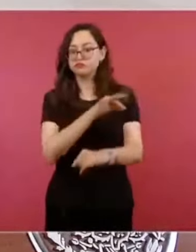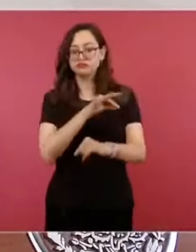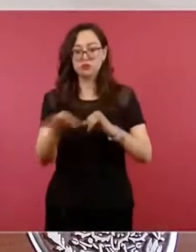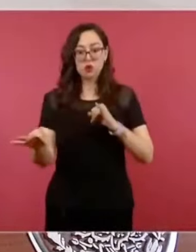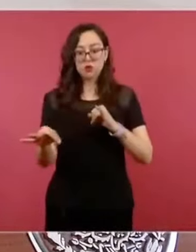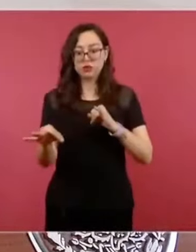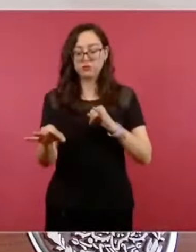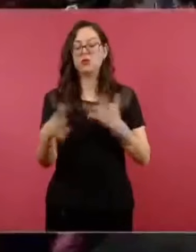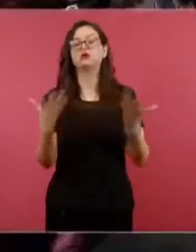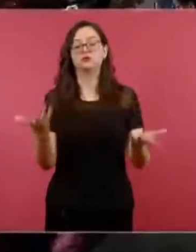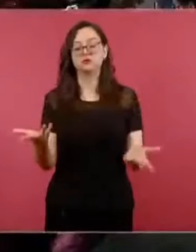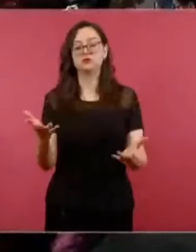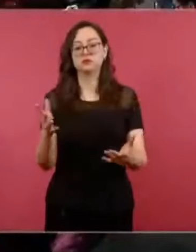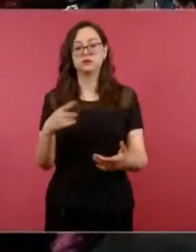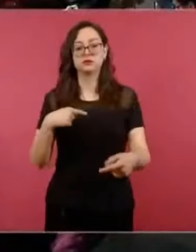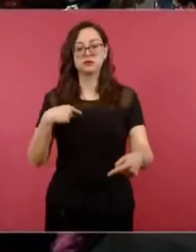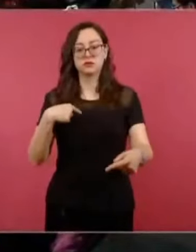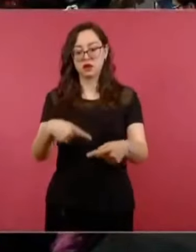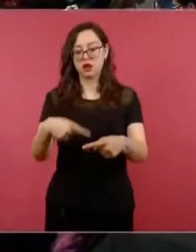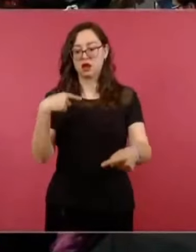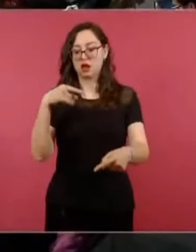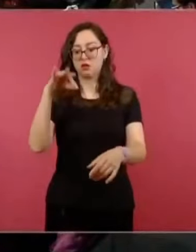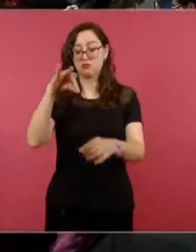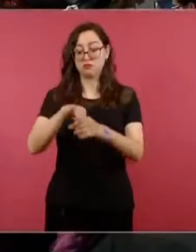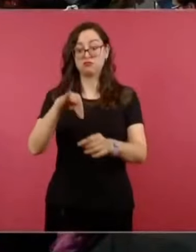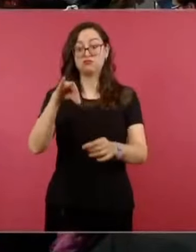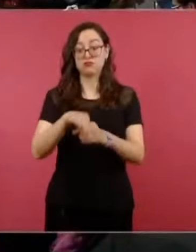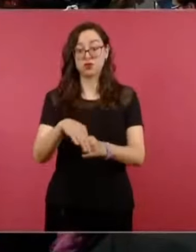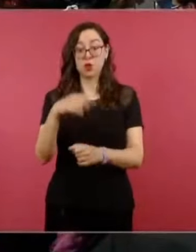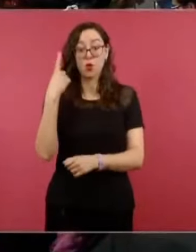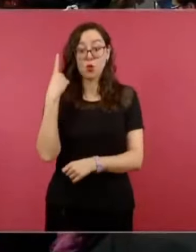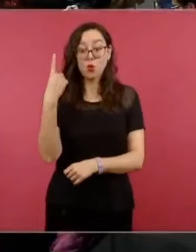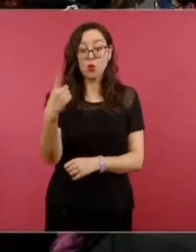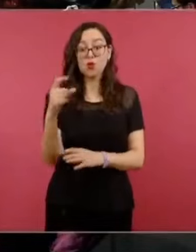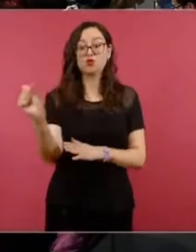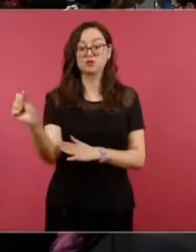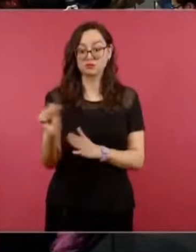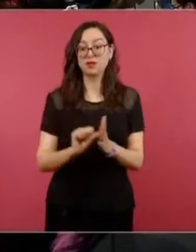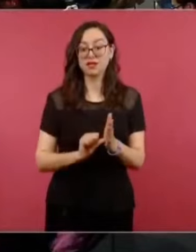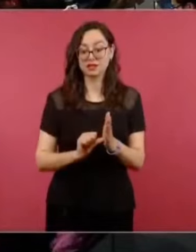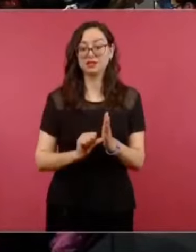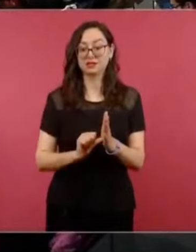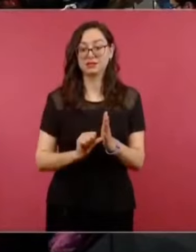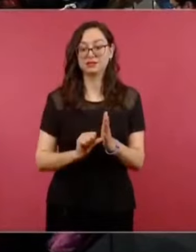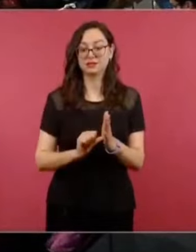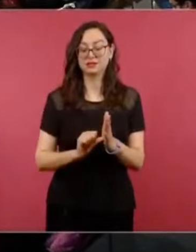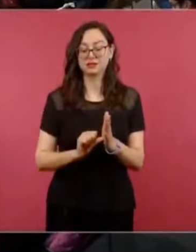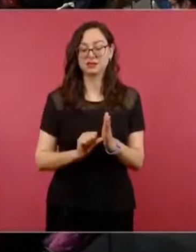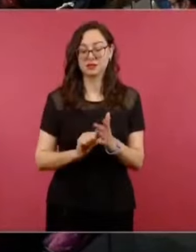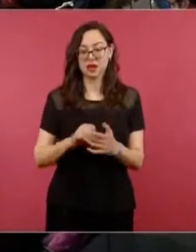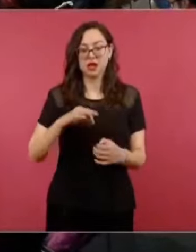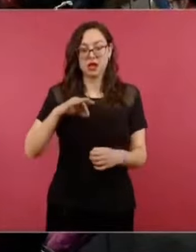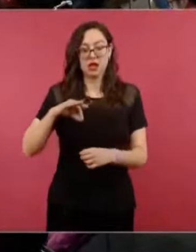de las elecciones